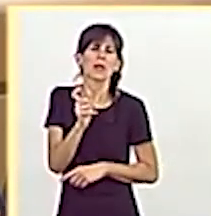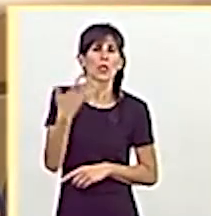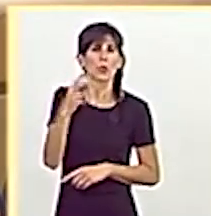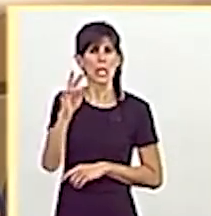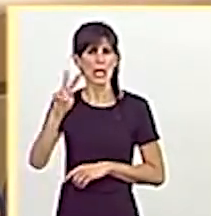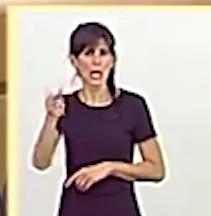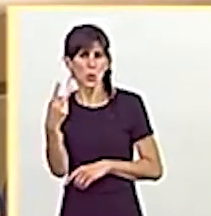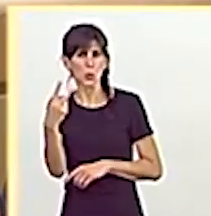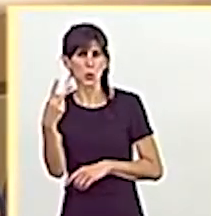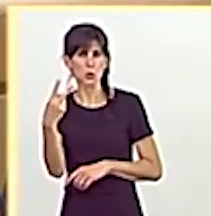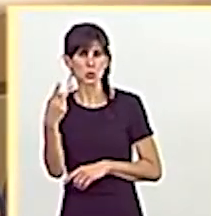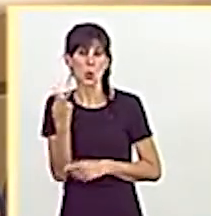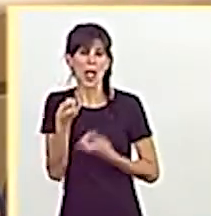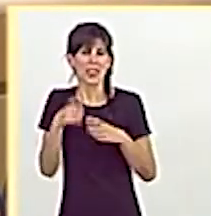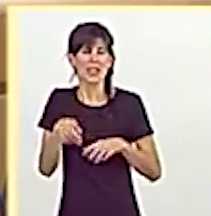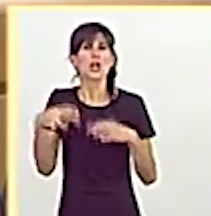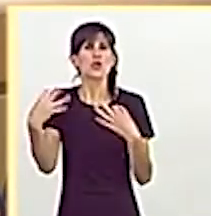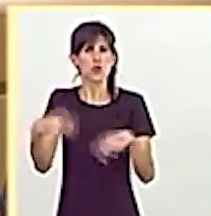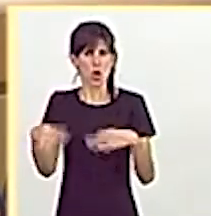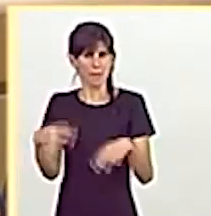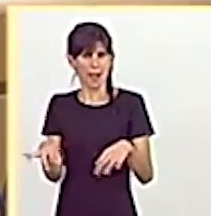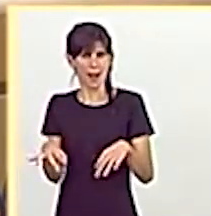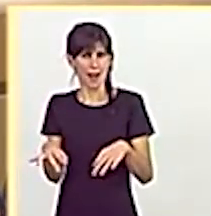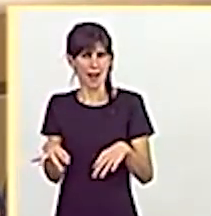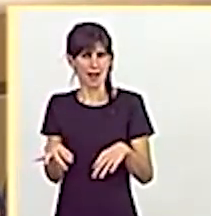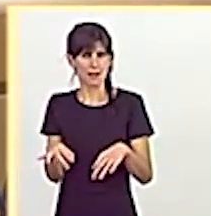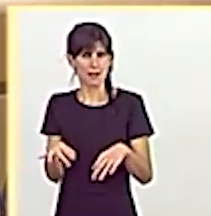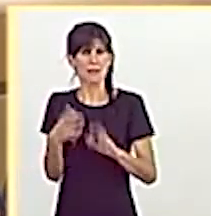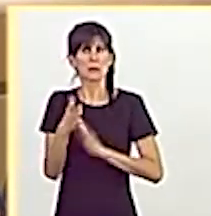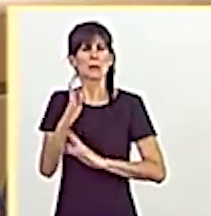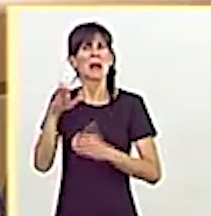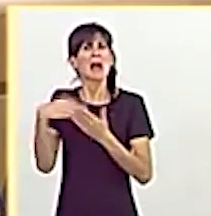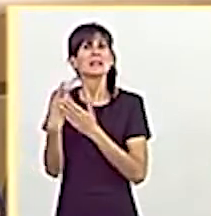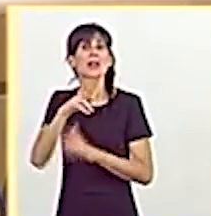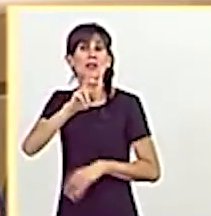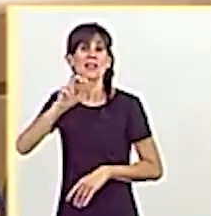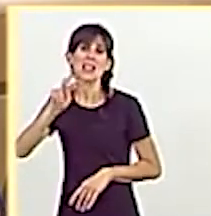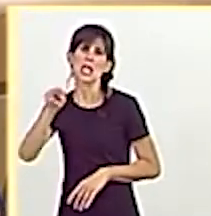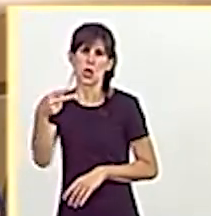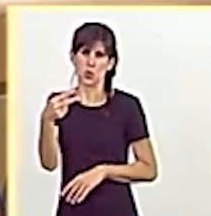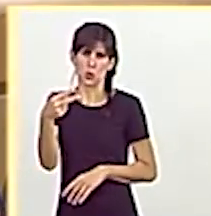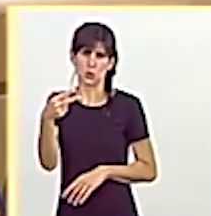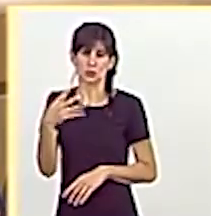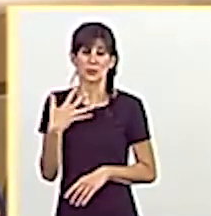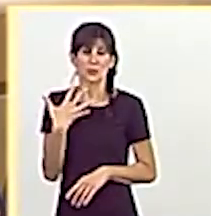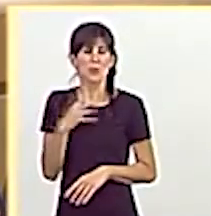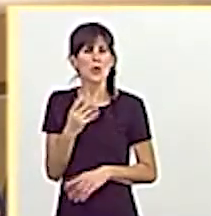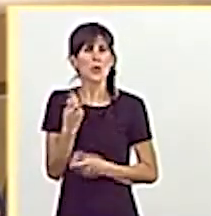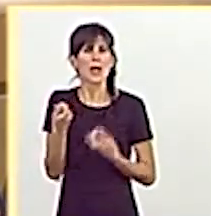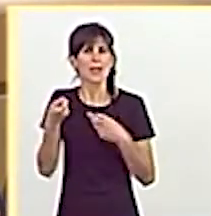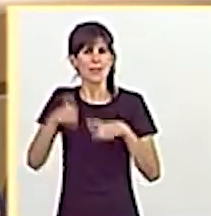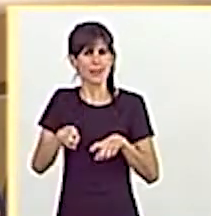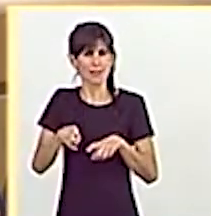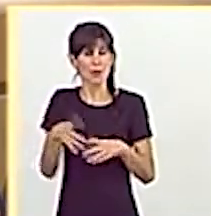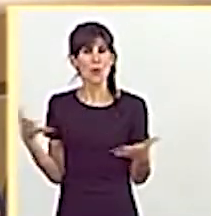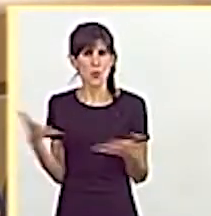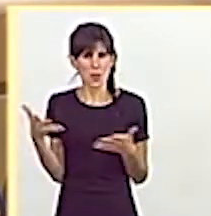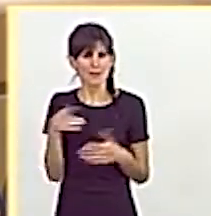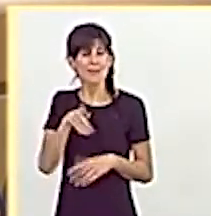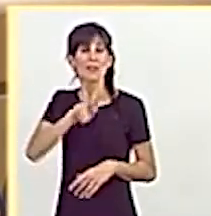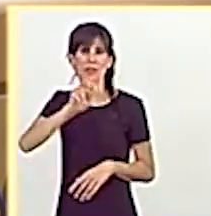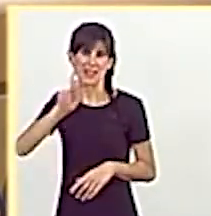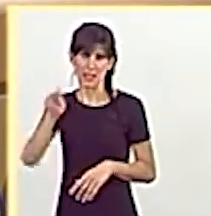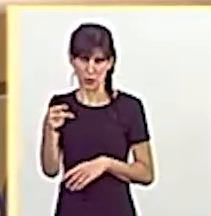que cuesta una cita normal y hasta 200 euros que puede llegar a costar una cita urgente,